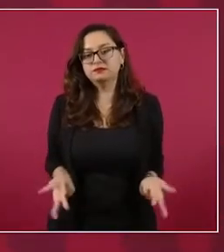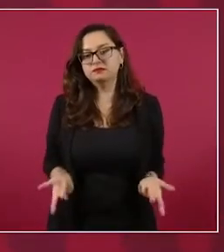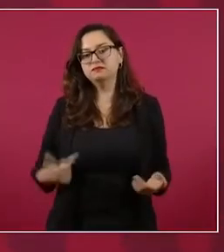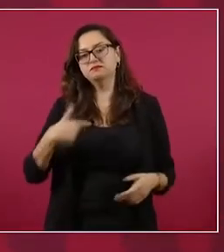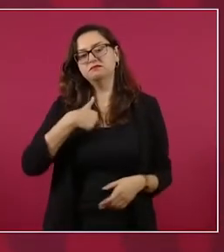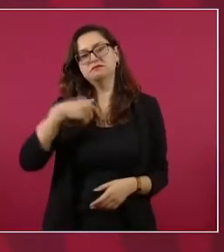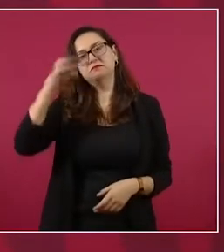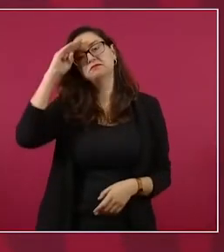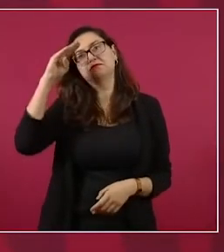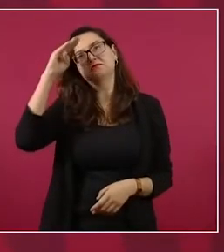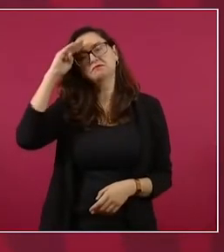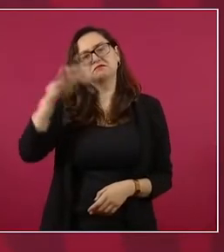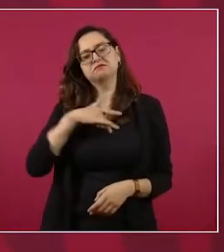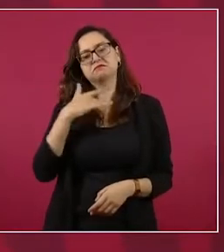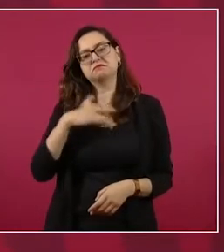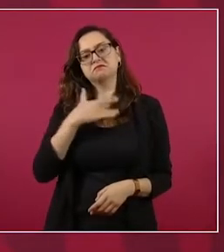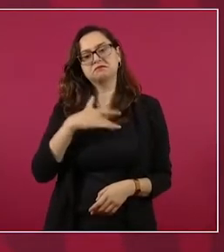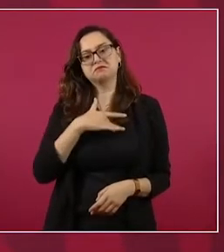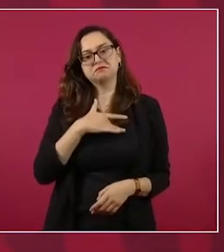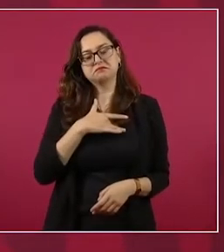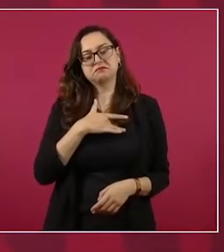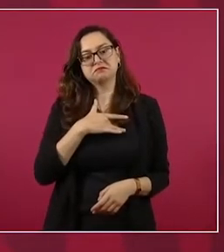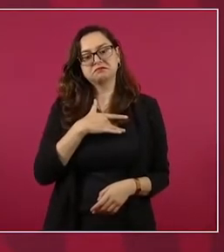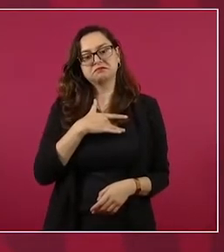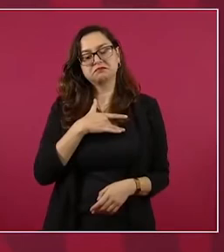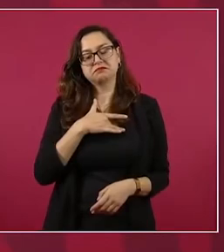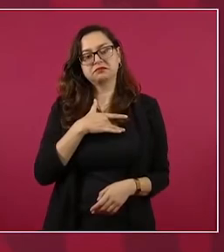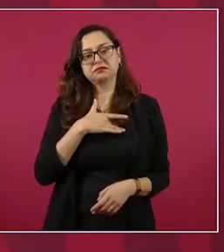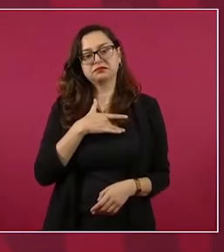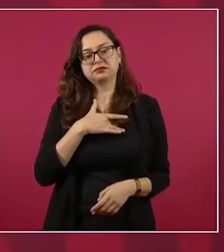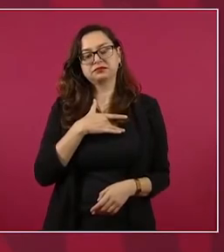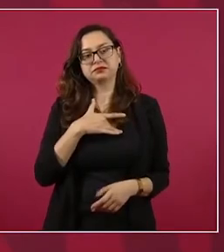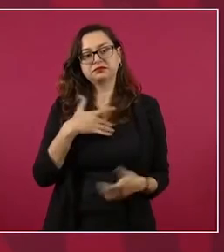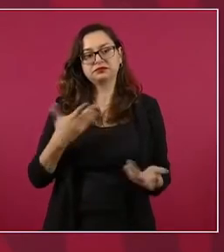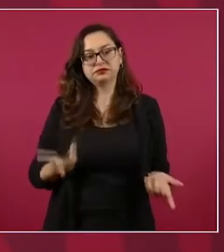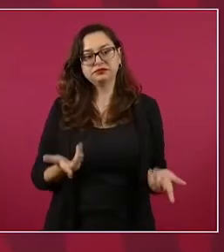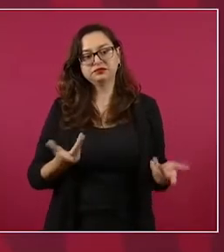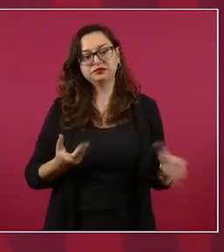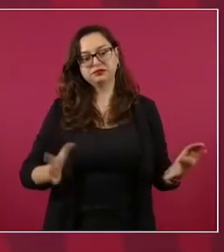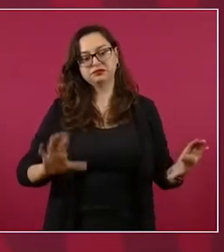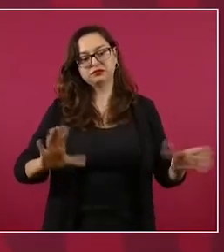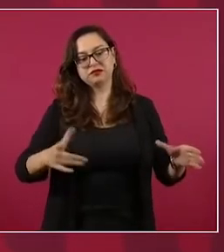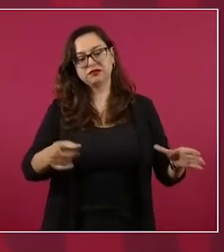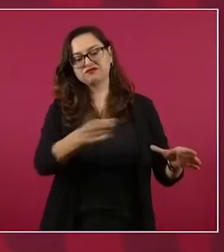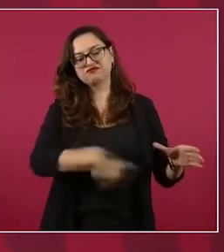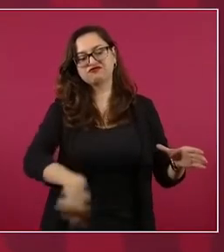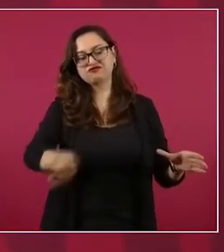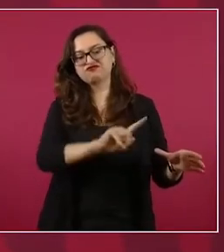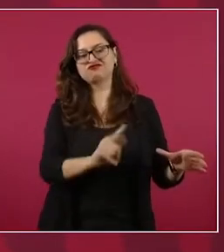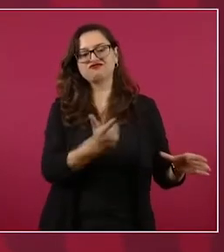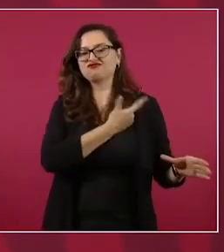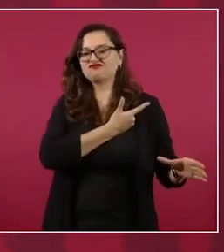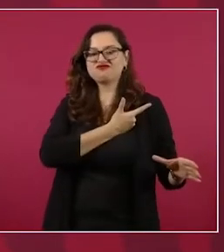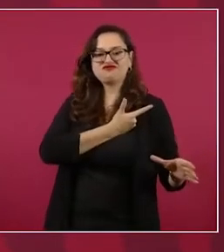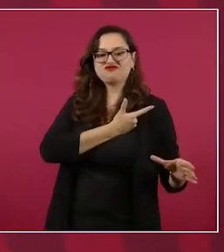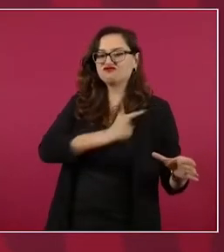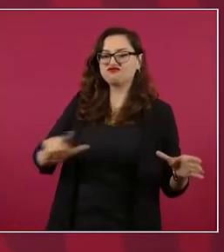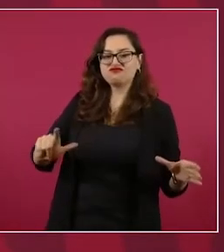lo he dicho, unos por que sí,